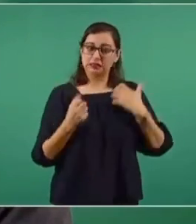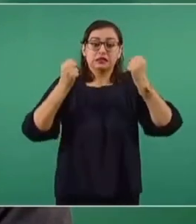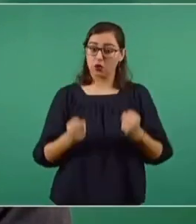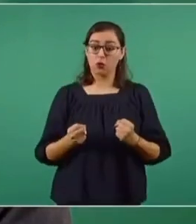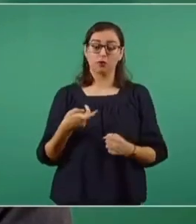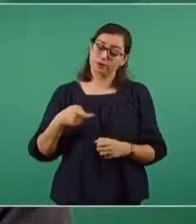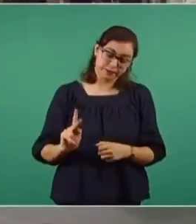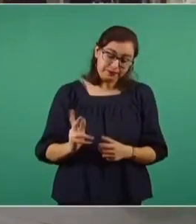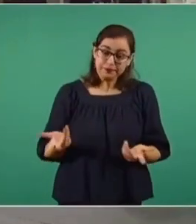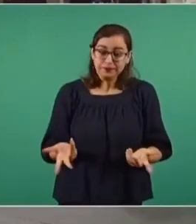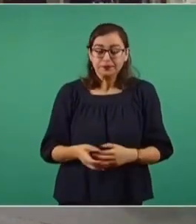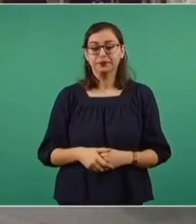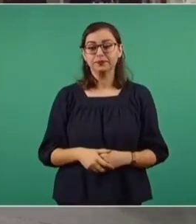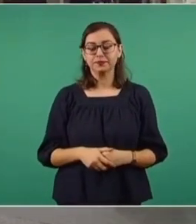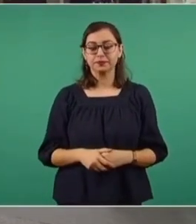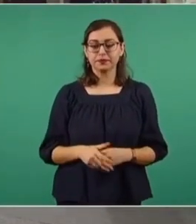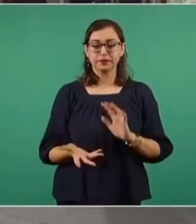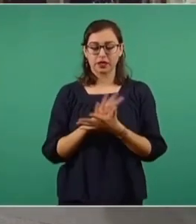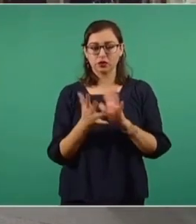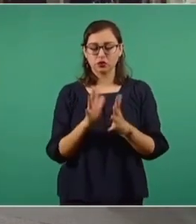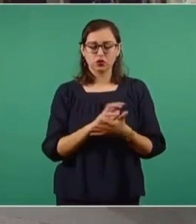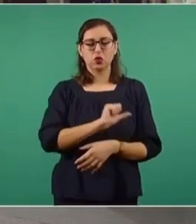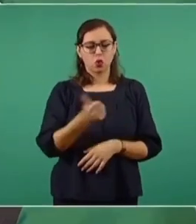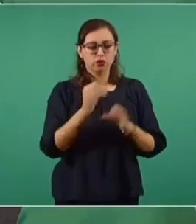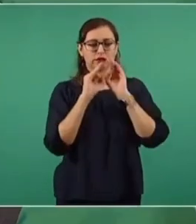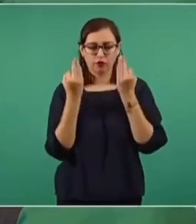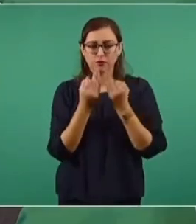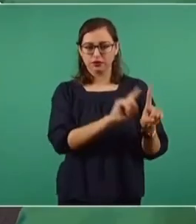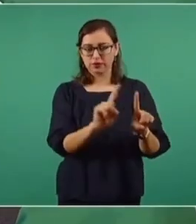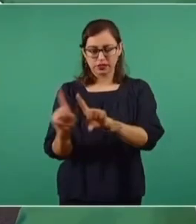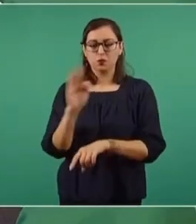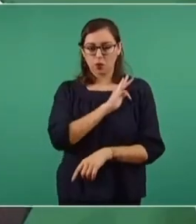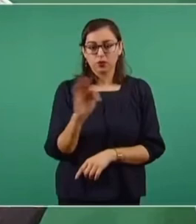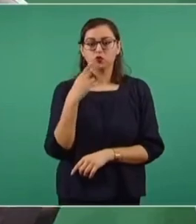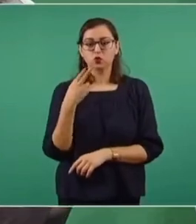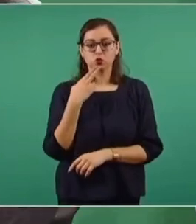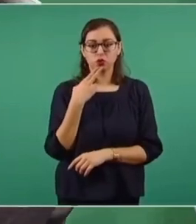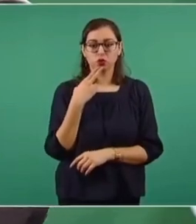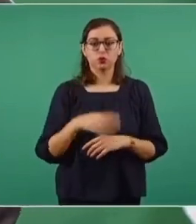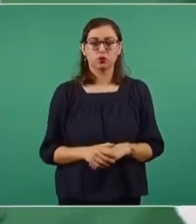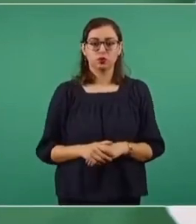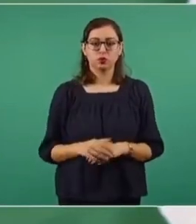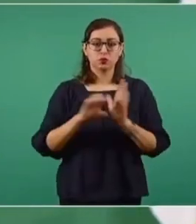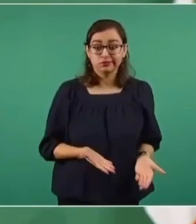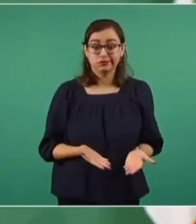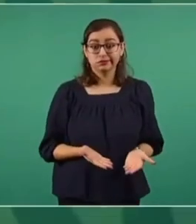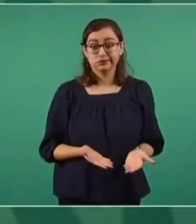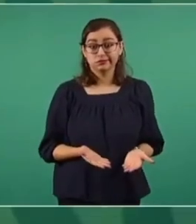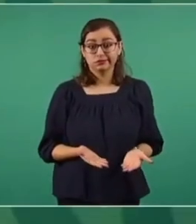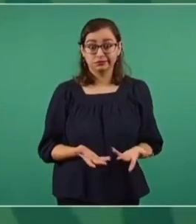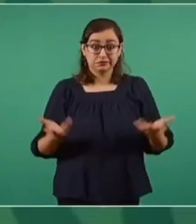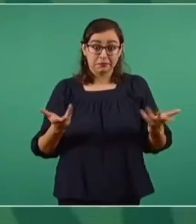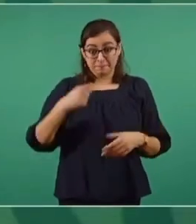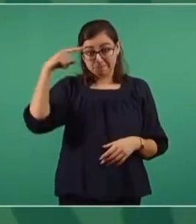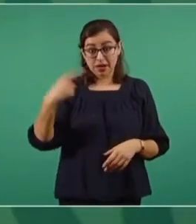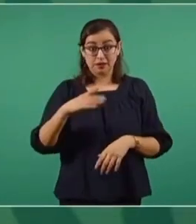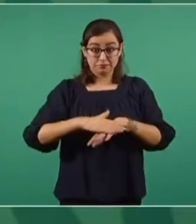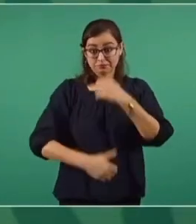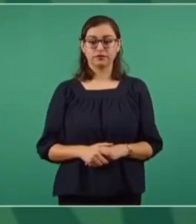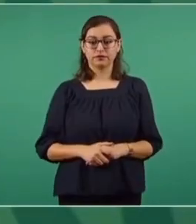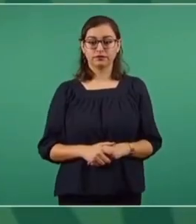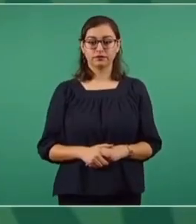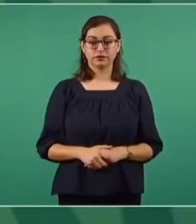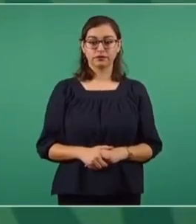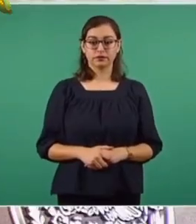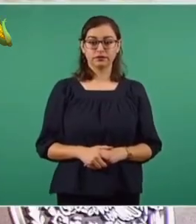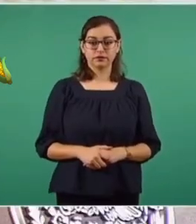En el caso de tortilla hay otros mecanismos que pueden utilizarse, por ejemplo, abrir la importación para que haya más competencia